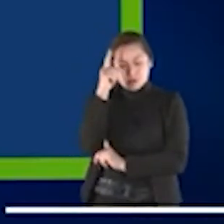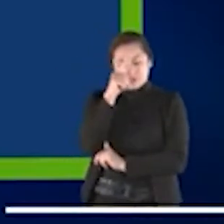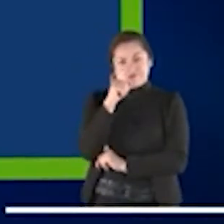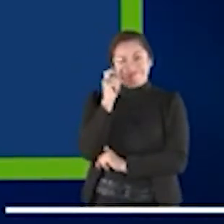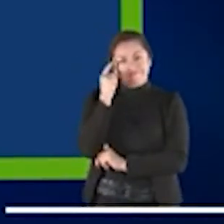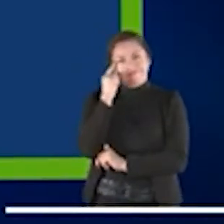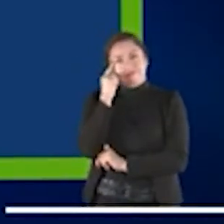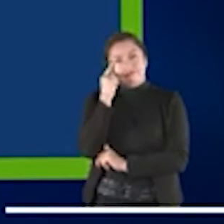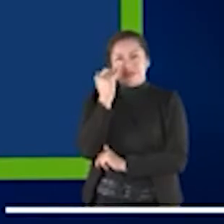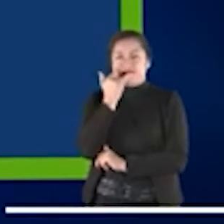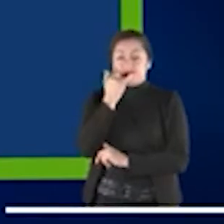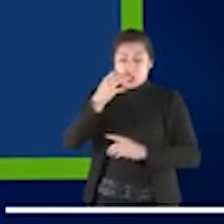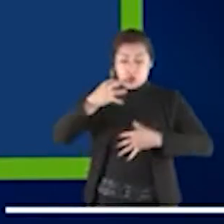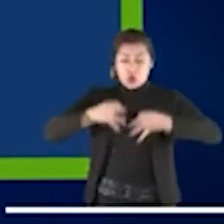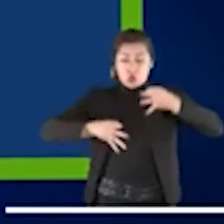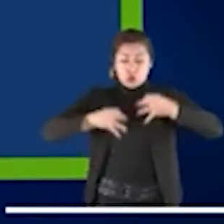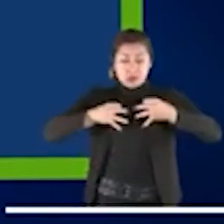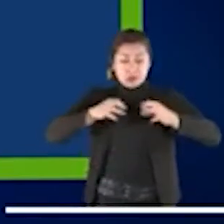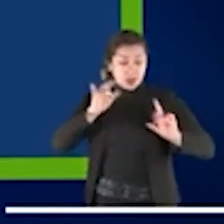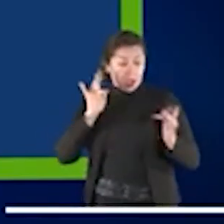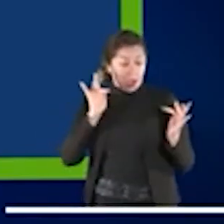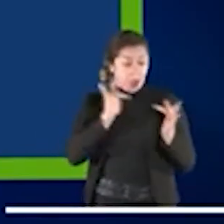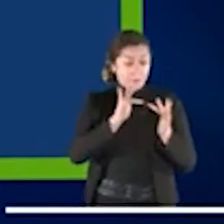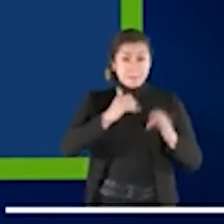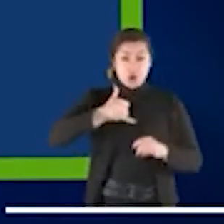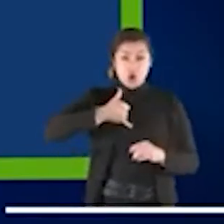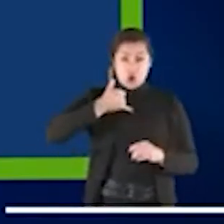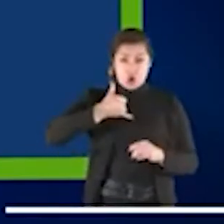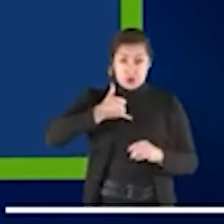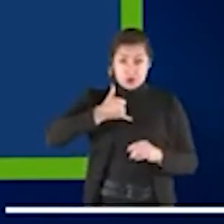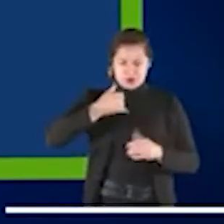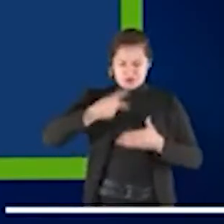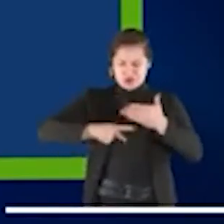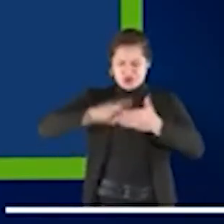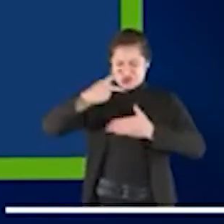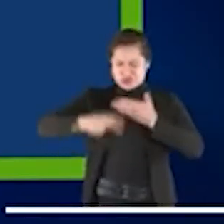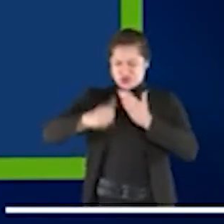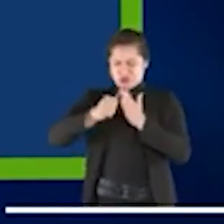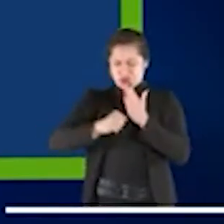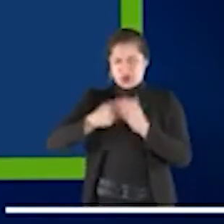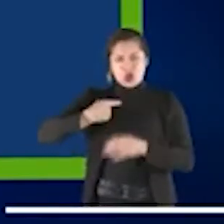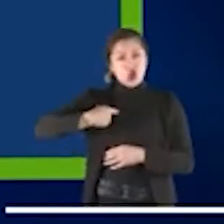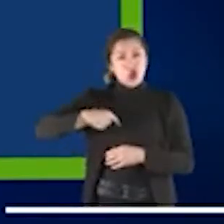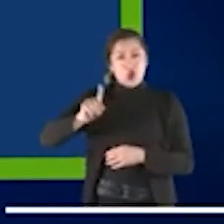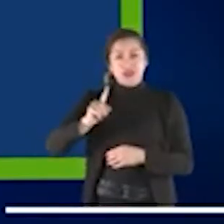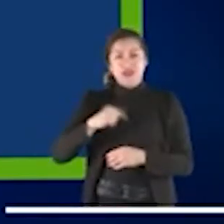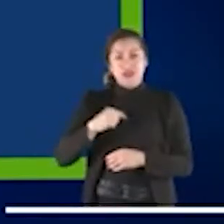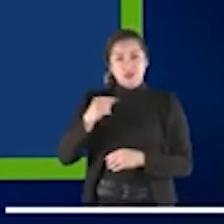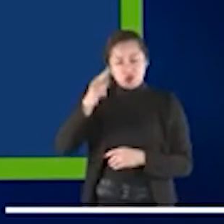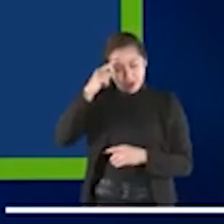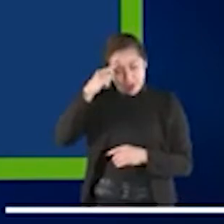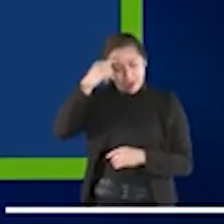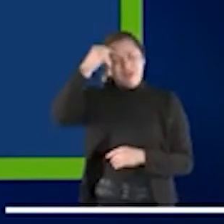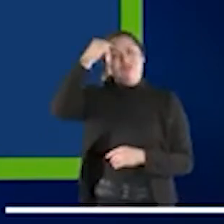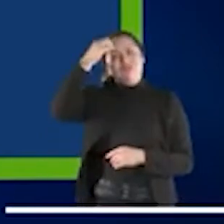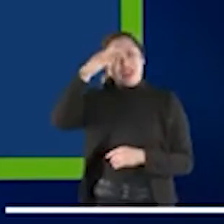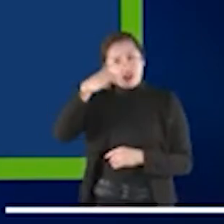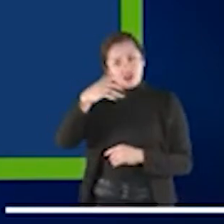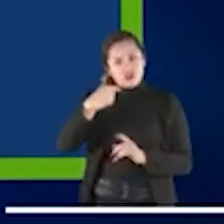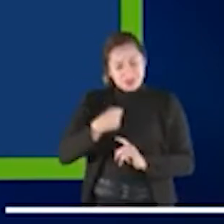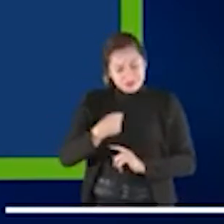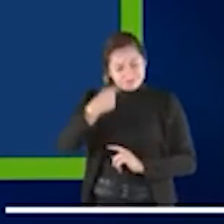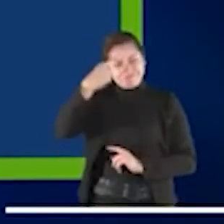bien que la justicia juvenil no es un programa, no es un proyecto, es una filosofía. Quería quizás ver un poco